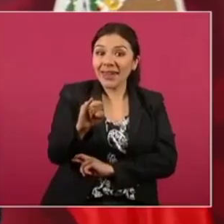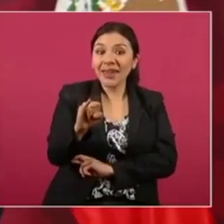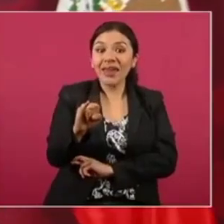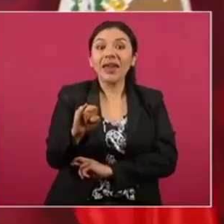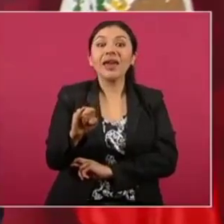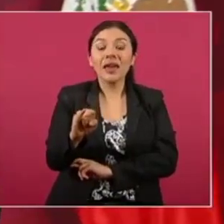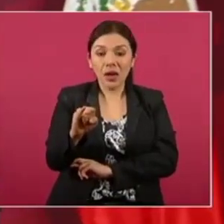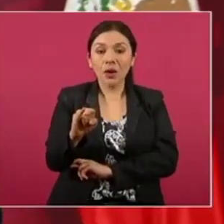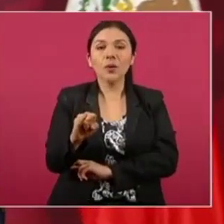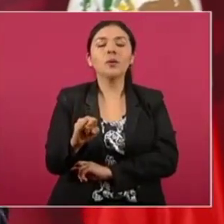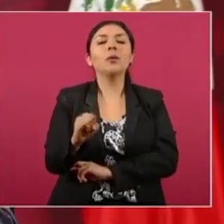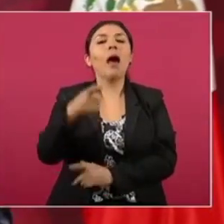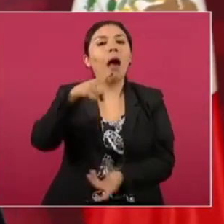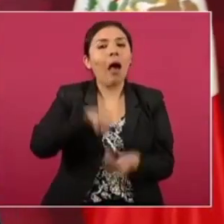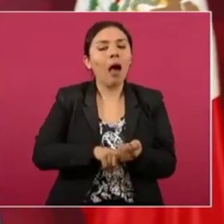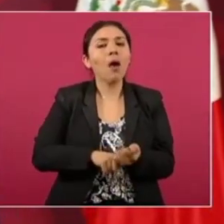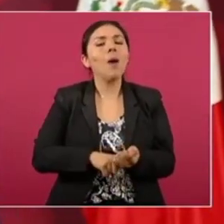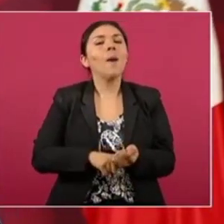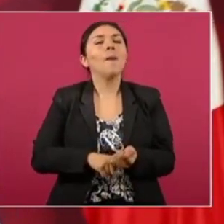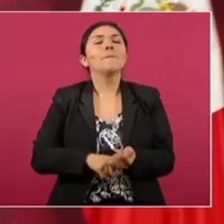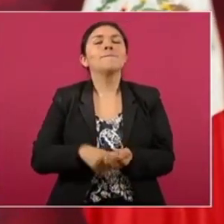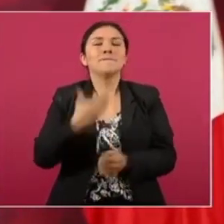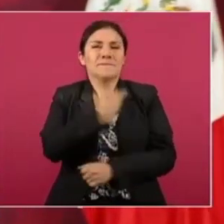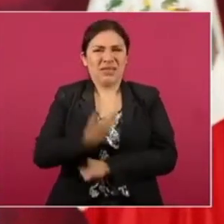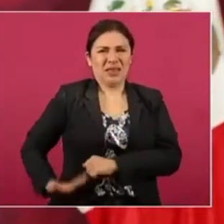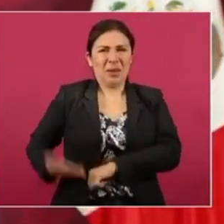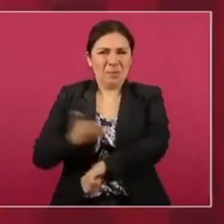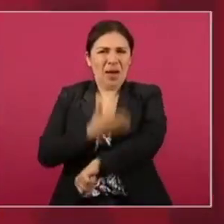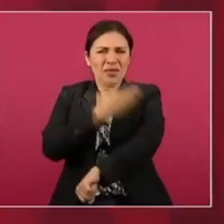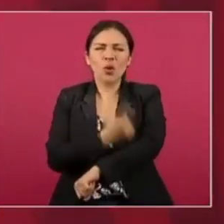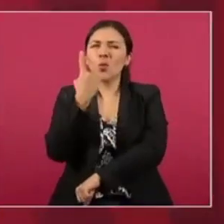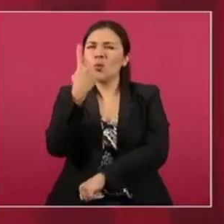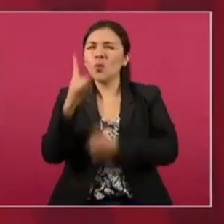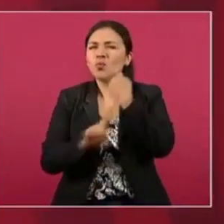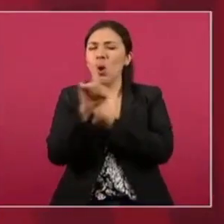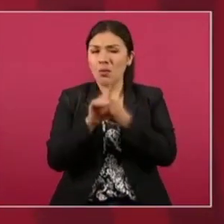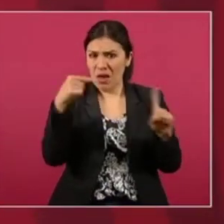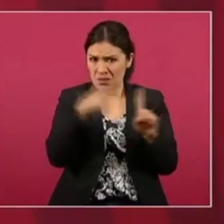Uno de los problemas que enfrentó el presidente Madero, un hombre muy bueno,